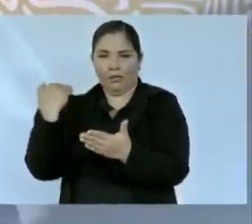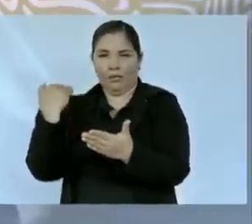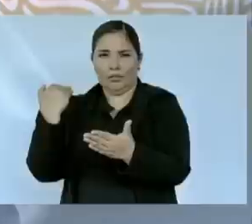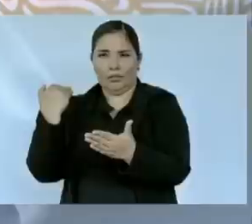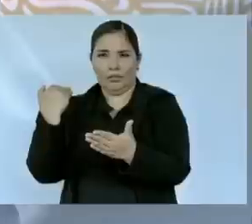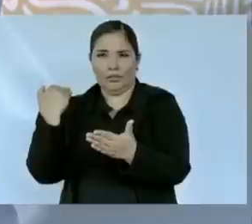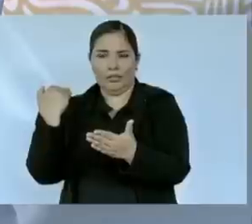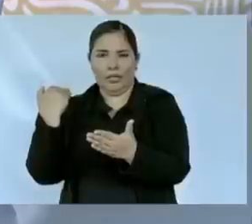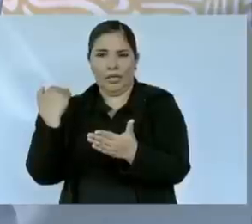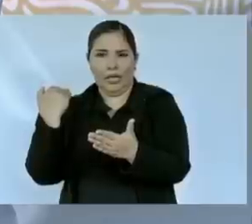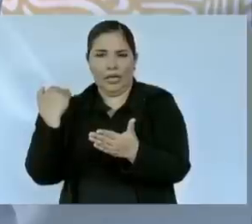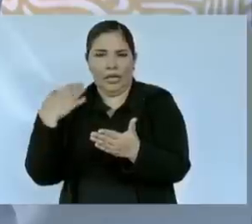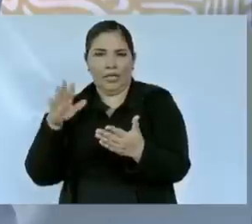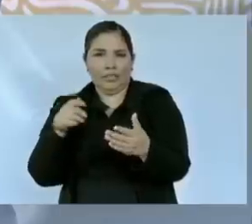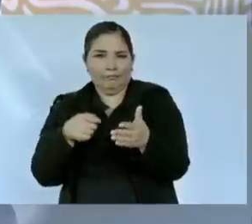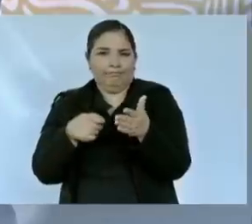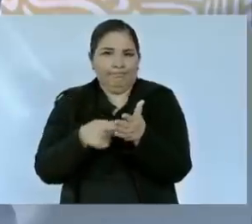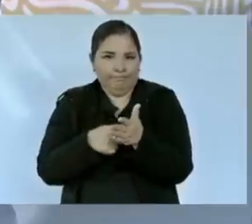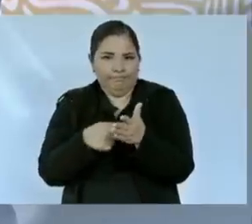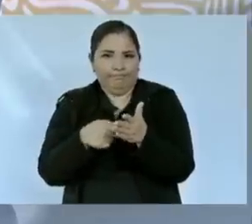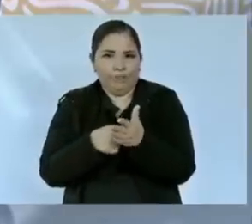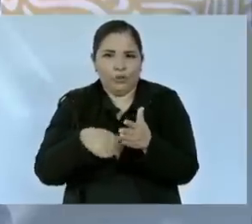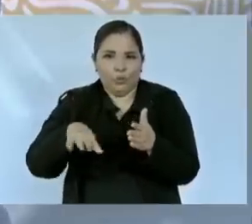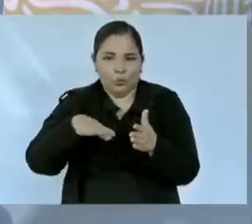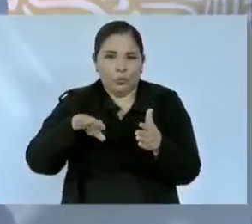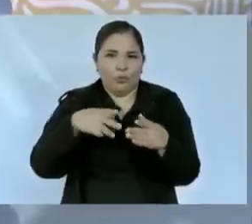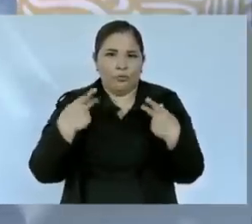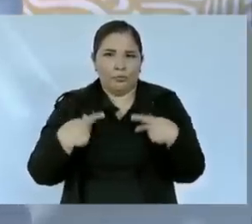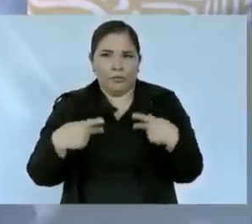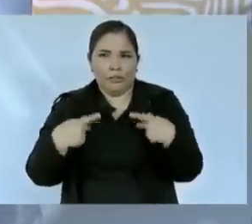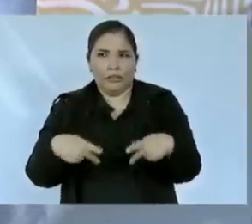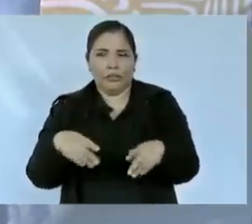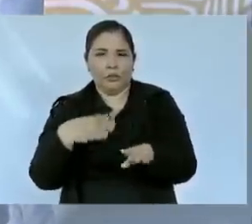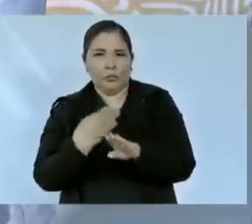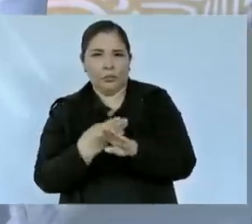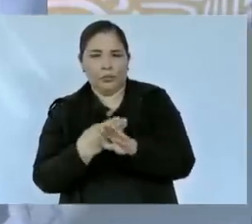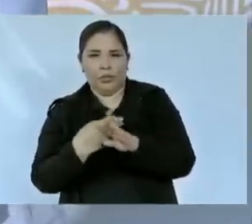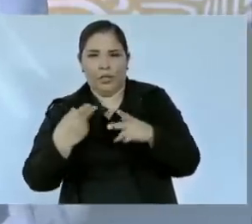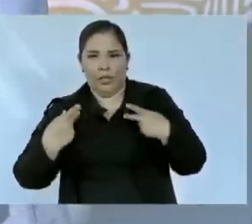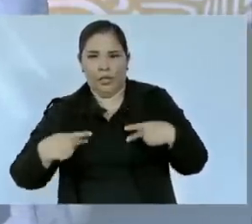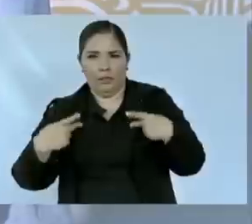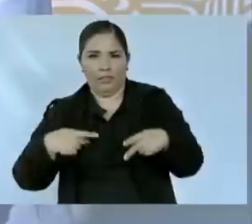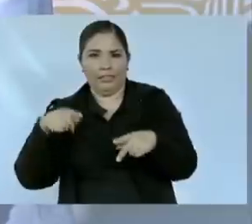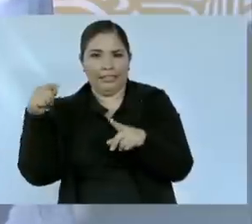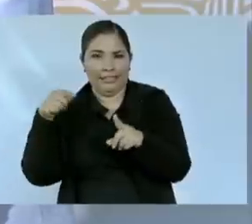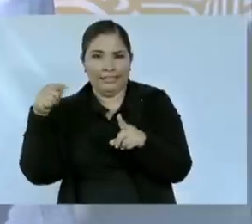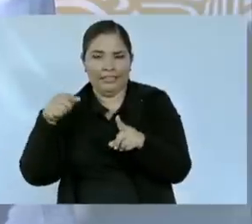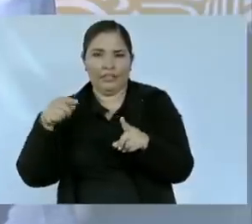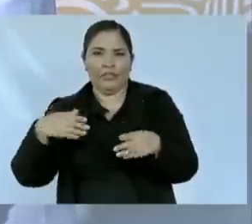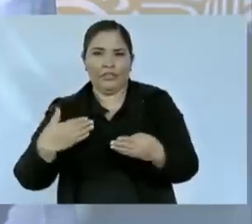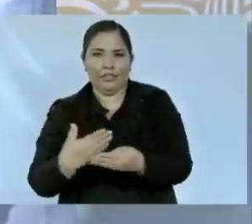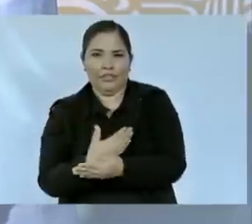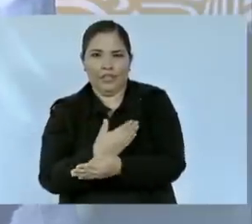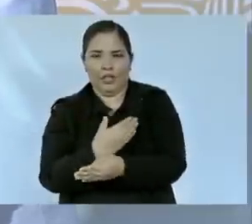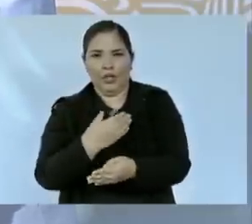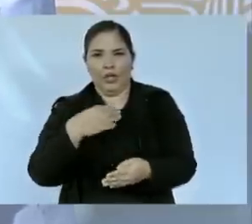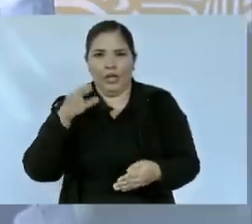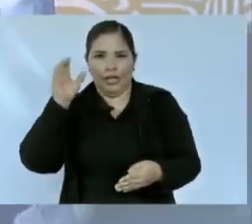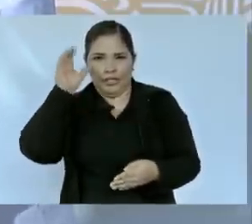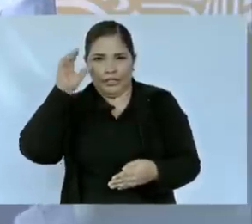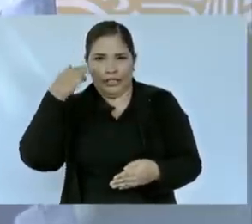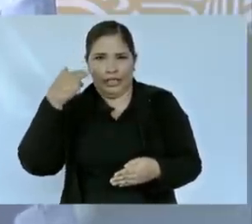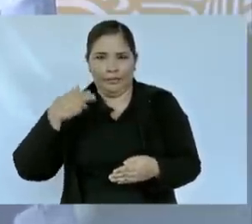persiguió a los ciudadanos de origen chino hubo